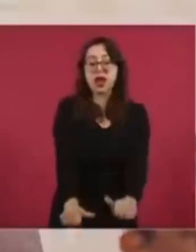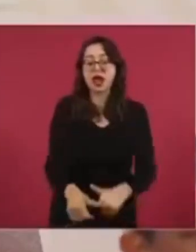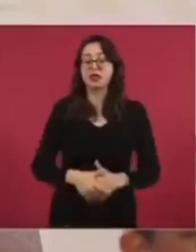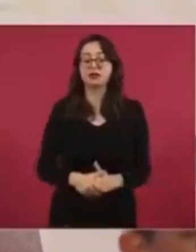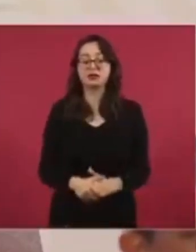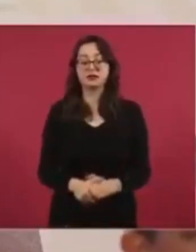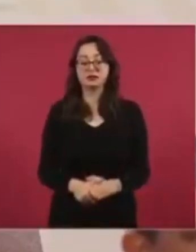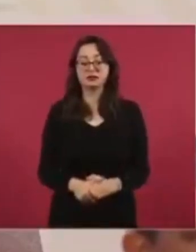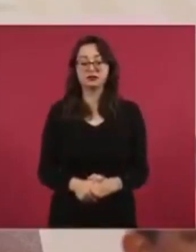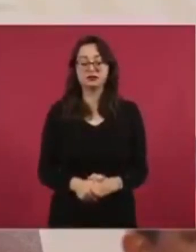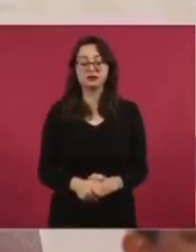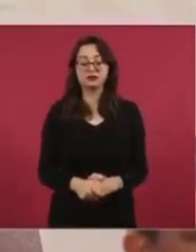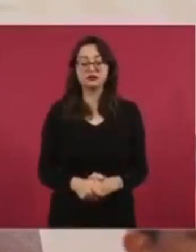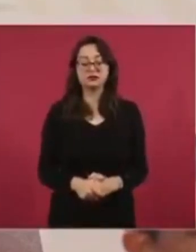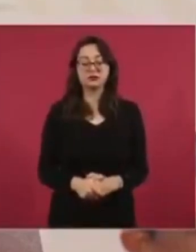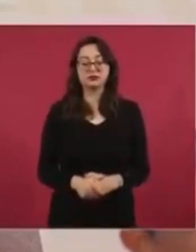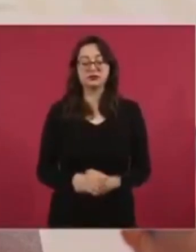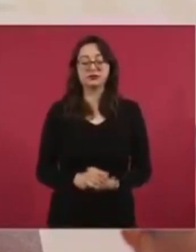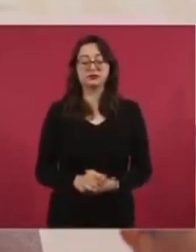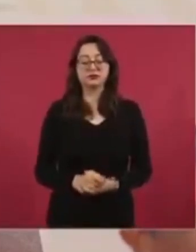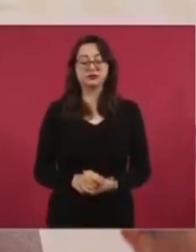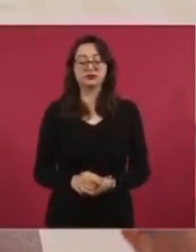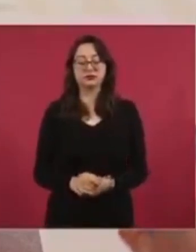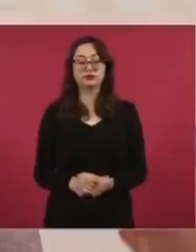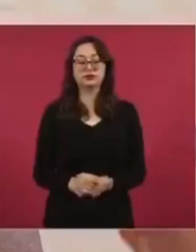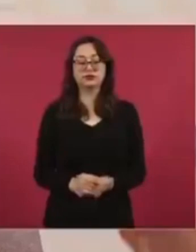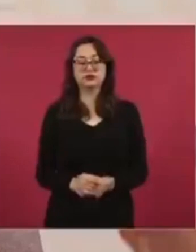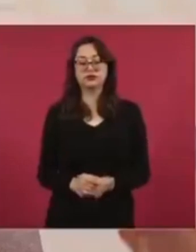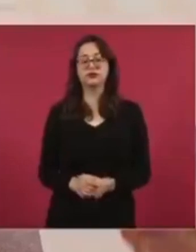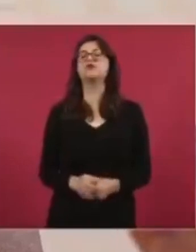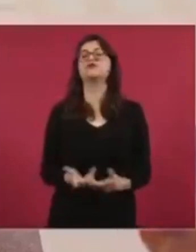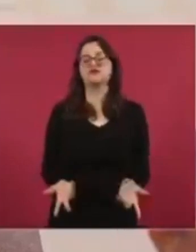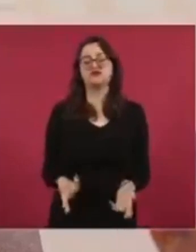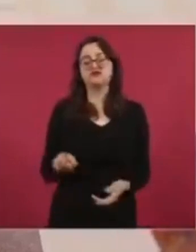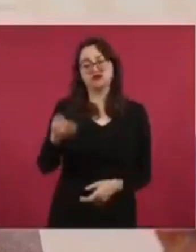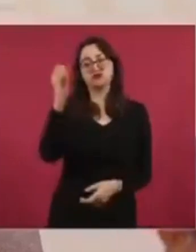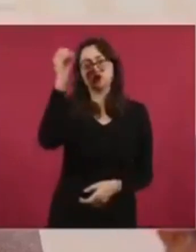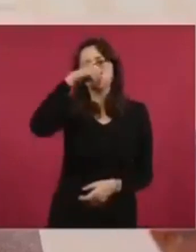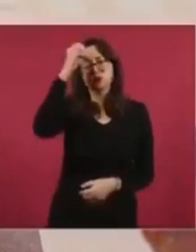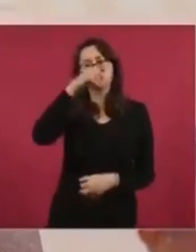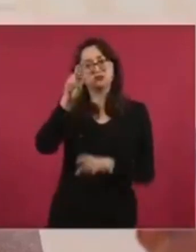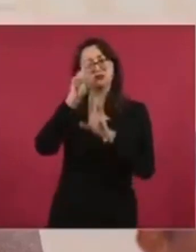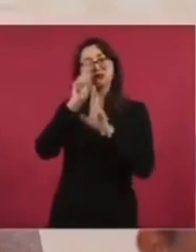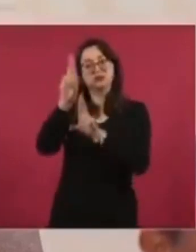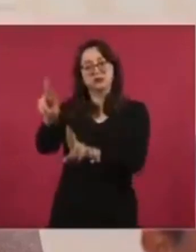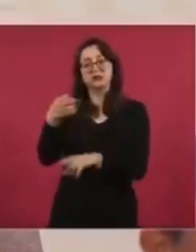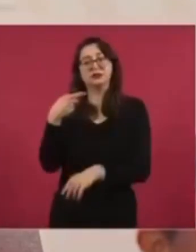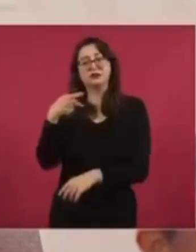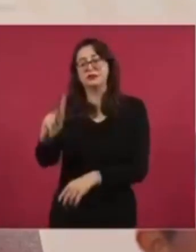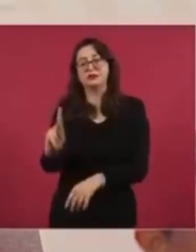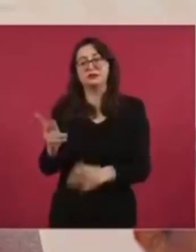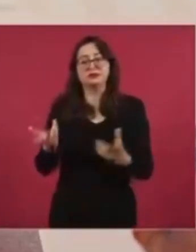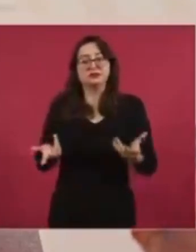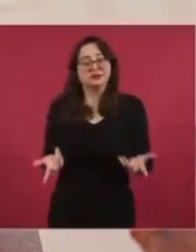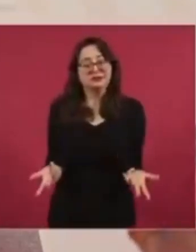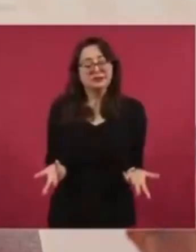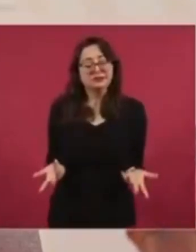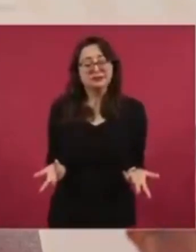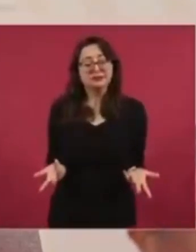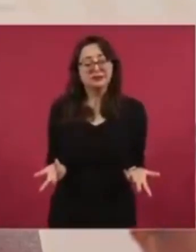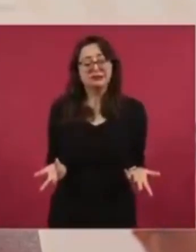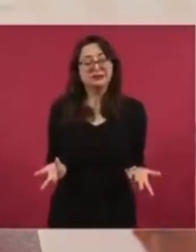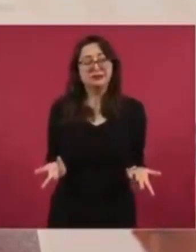es muy respetable tu opinión pero muchísima gente muchísima gente